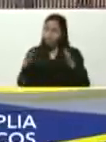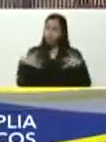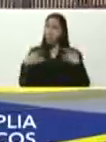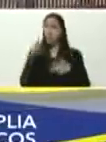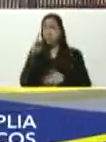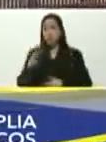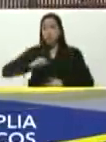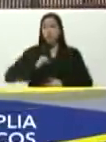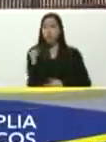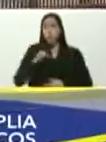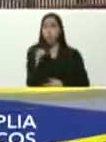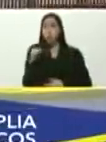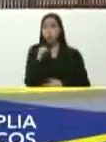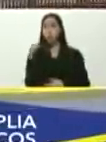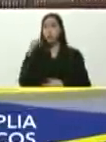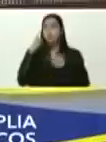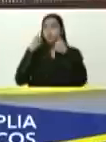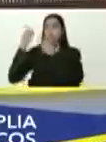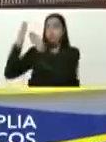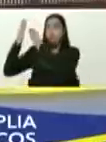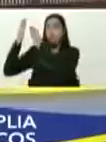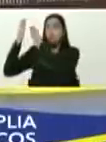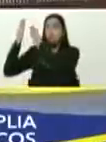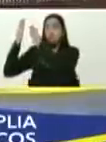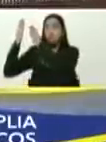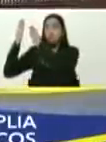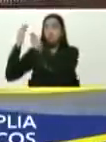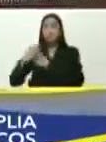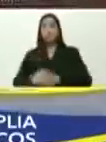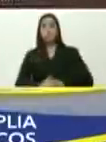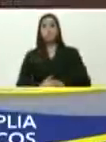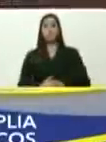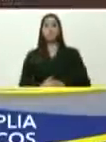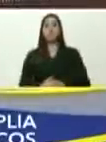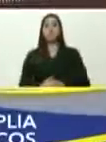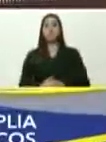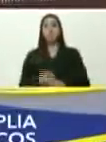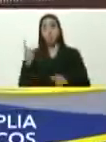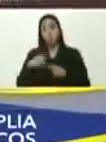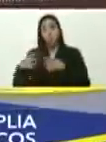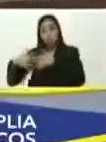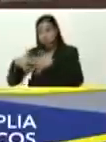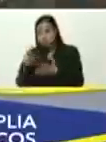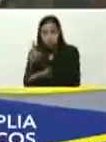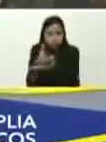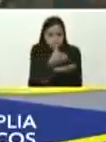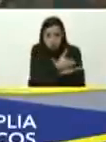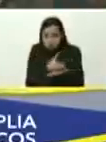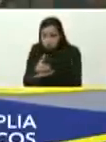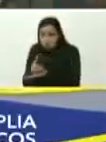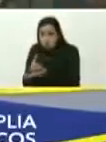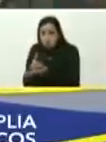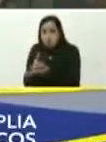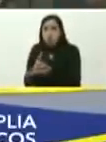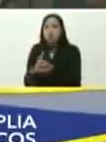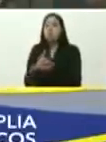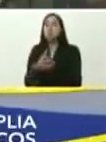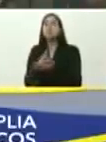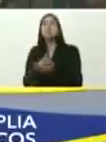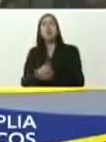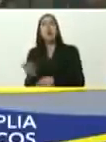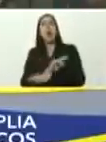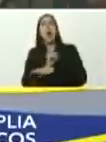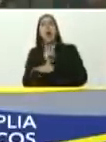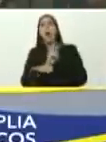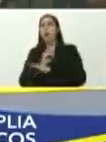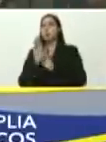pues, que me hayan desmentido, tan rápido, porque las otras tomas, que hicieron, pasaban como pedro por su casa,